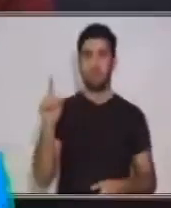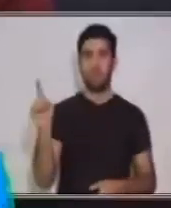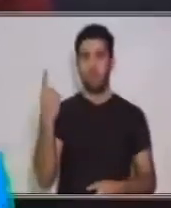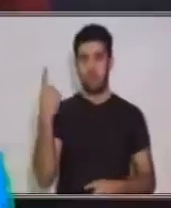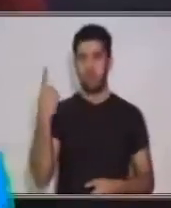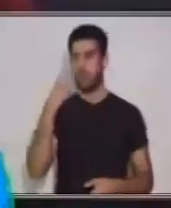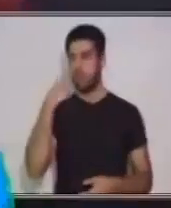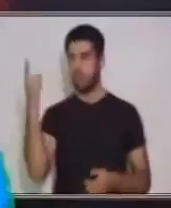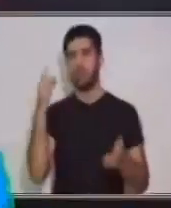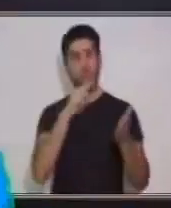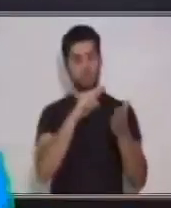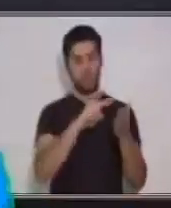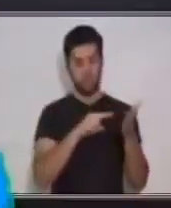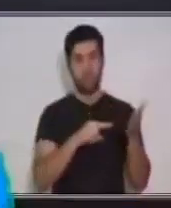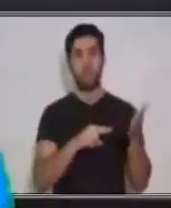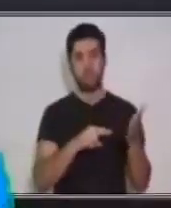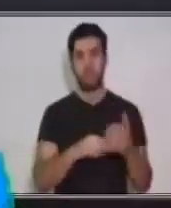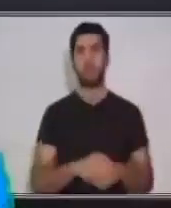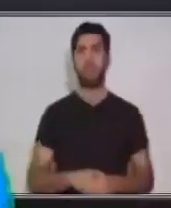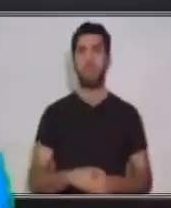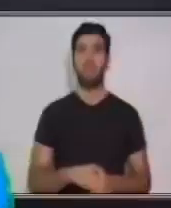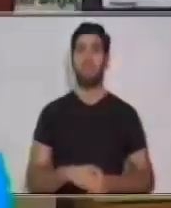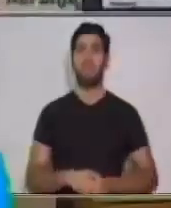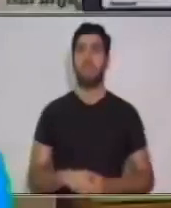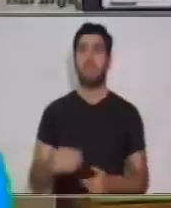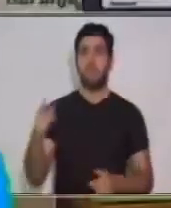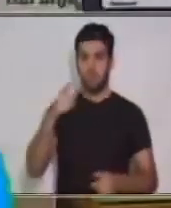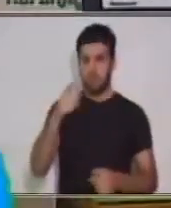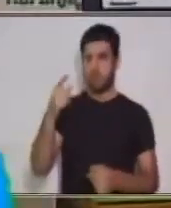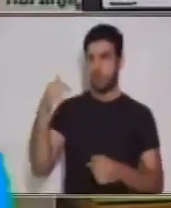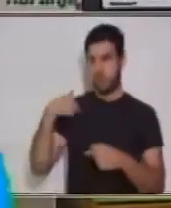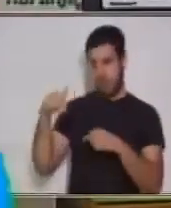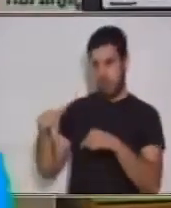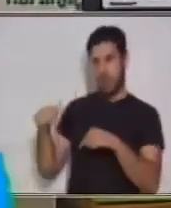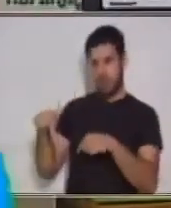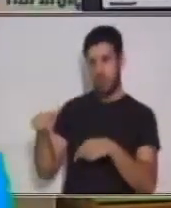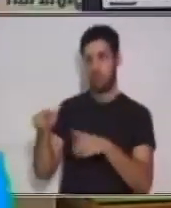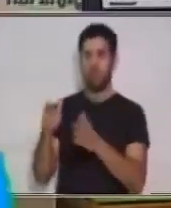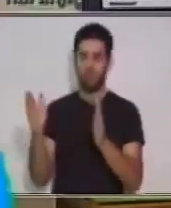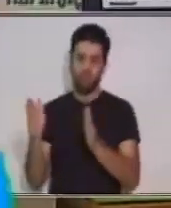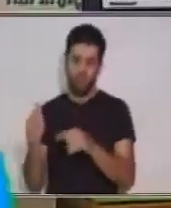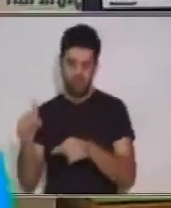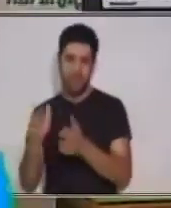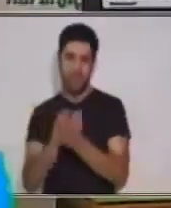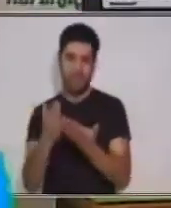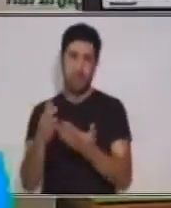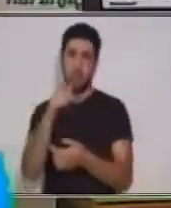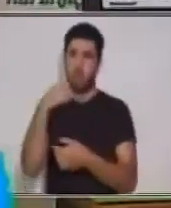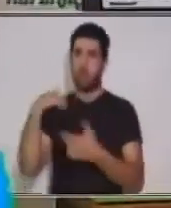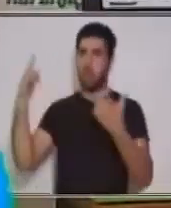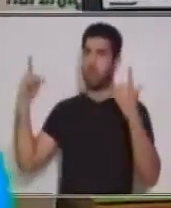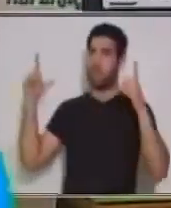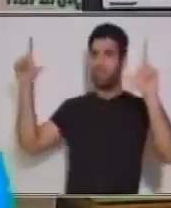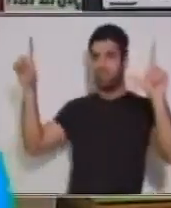la tienes en tu guía. Yo la tengo en grande para que tú la puedas también leer si no tienes todavía tu guía de aprendizaje. Nuestra lectura